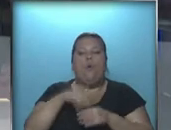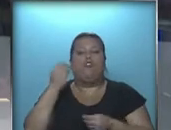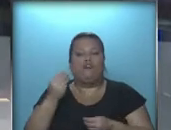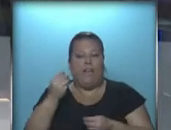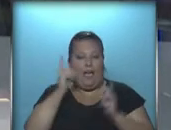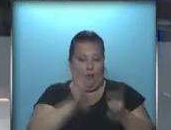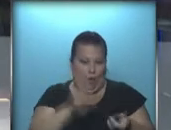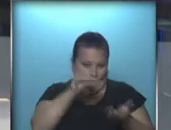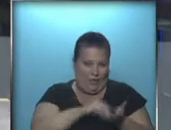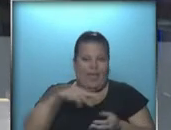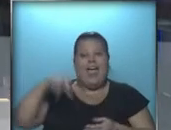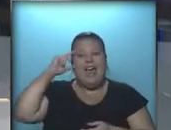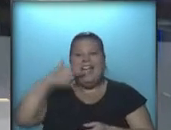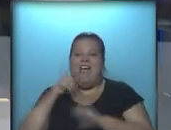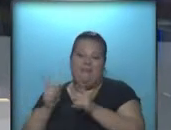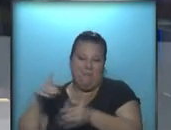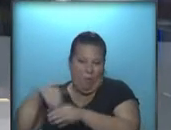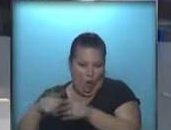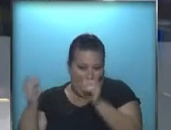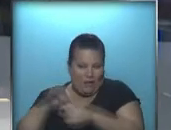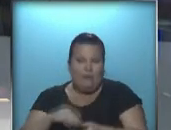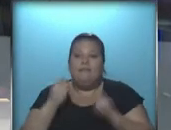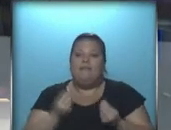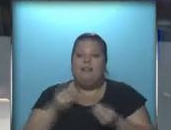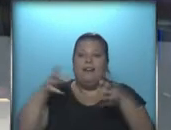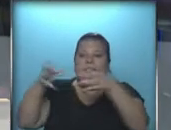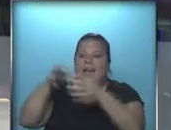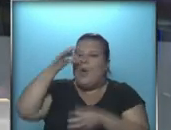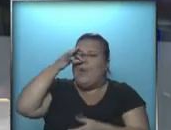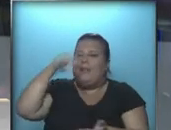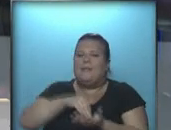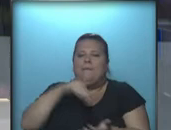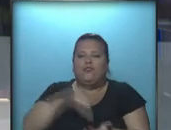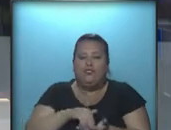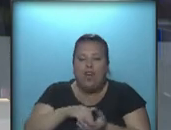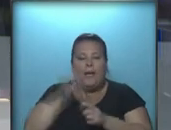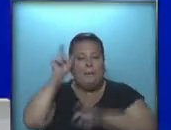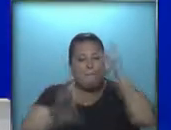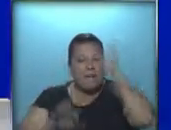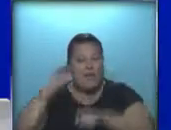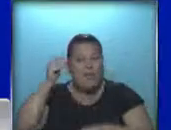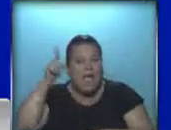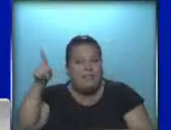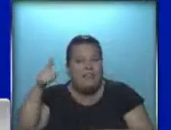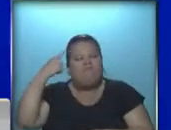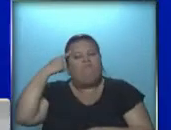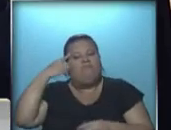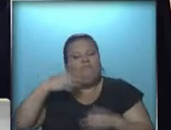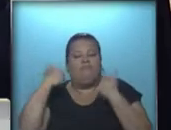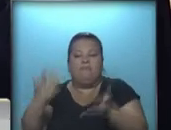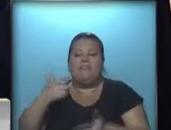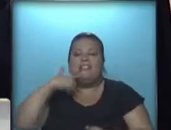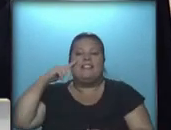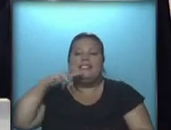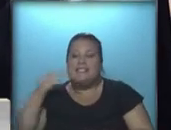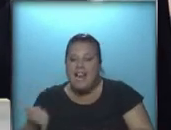votaron a Aesio Neves, lo van a volver a votar. Aquí la clave está en esos 20 millones de personas, de brasileros, que confiaron en Marina